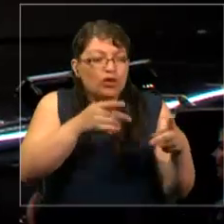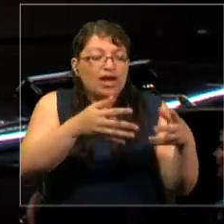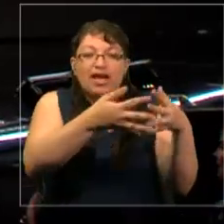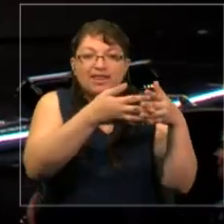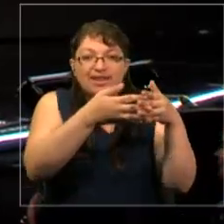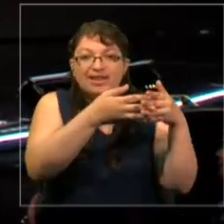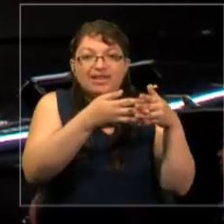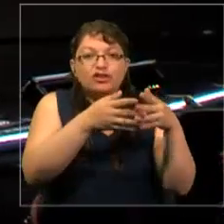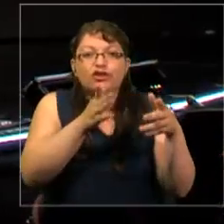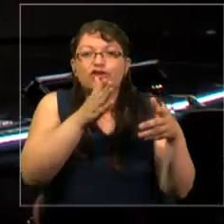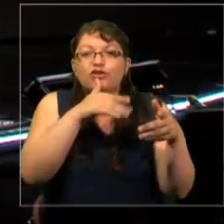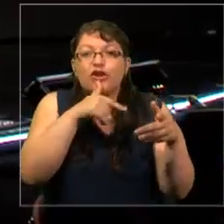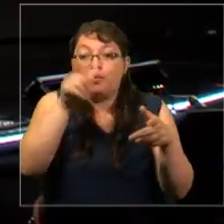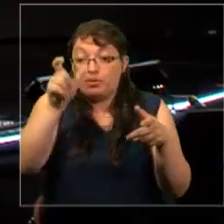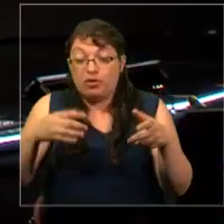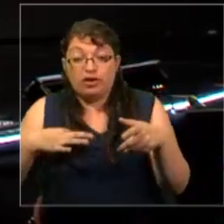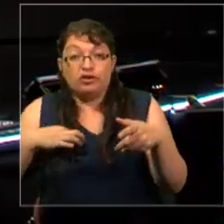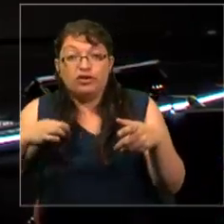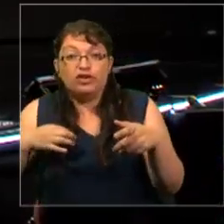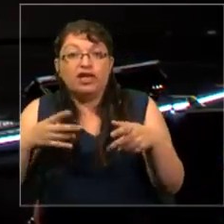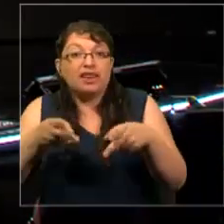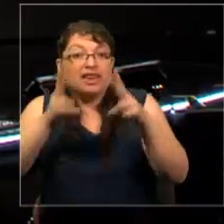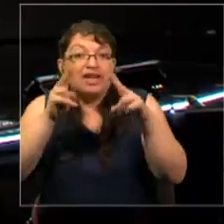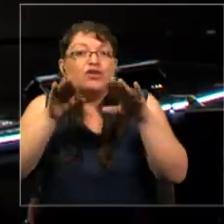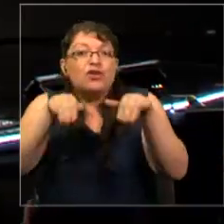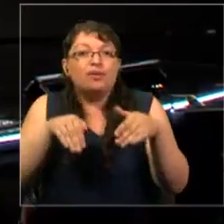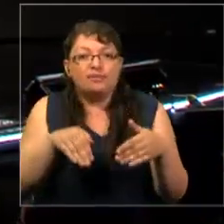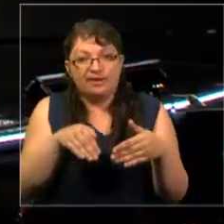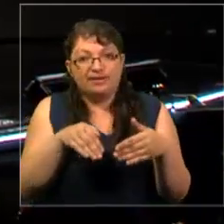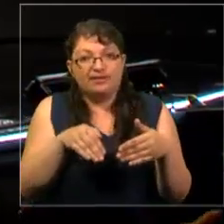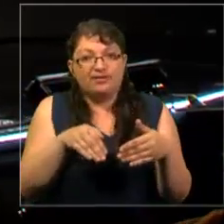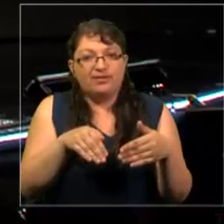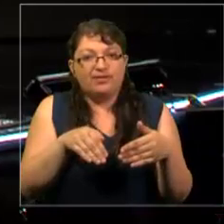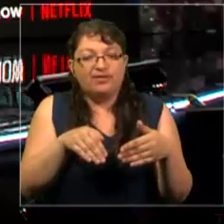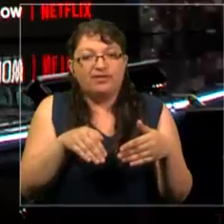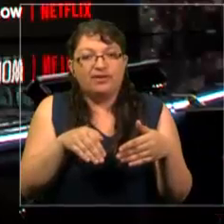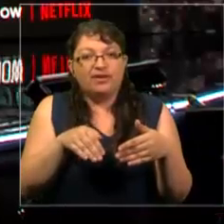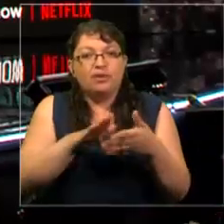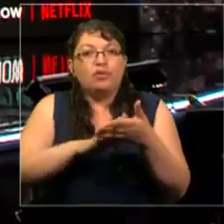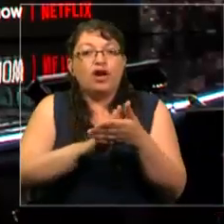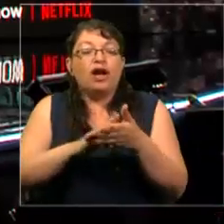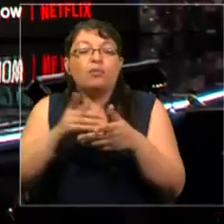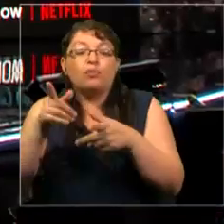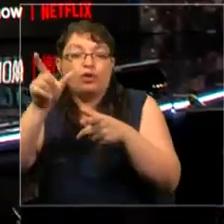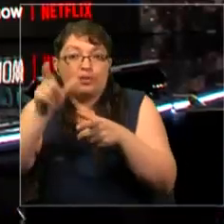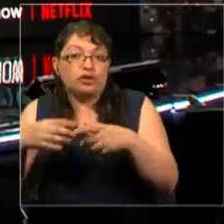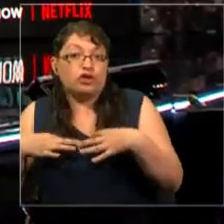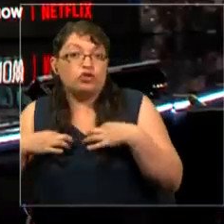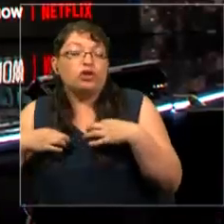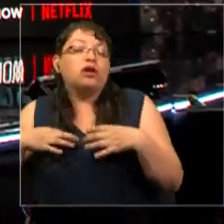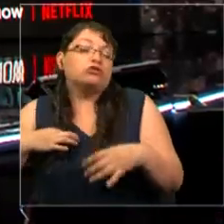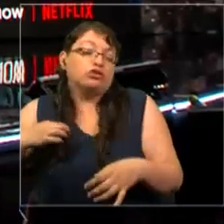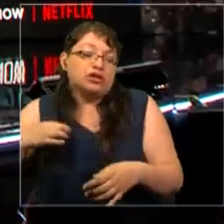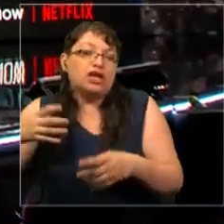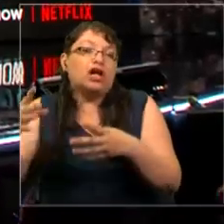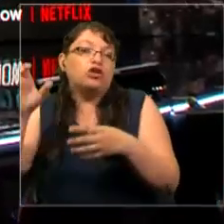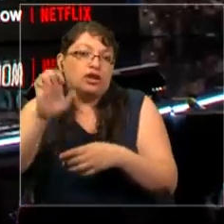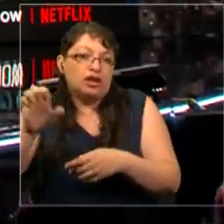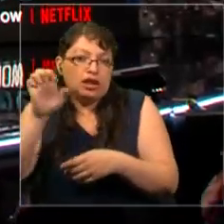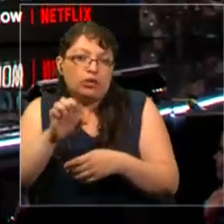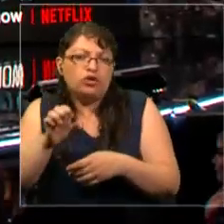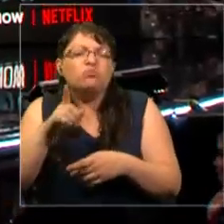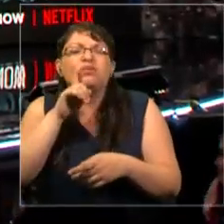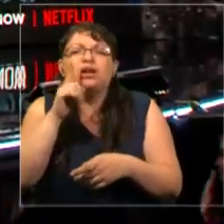no otorga a los ciudadanos los mismos derechos que los ciudadanos de la Unión Europea. ¿Quién ha visto